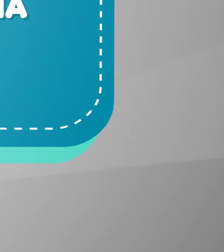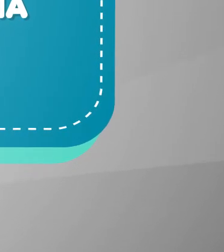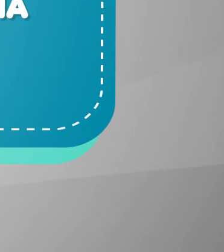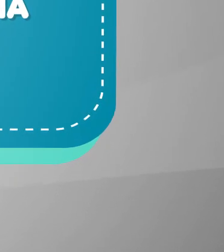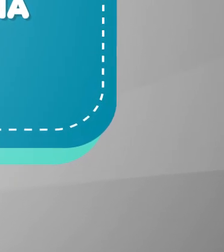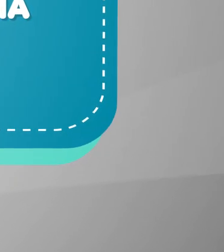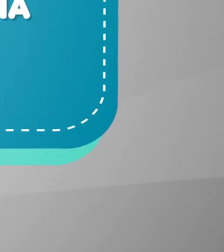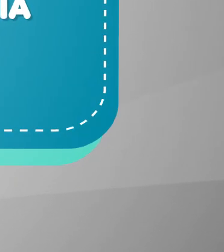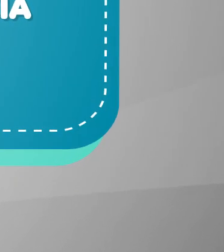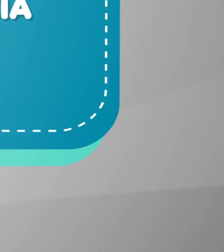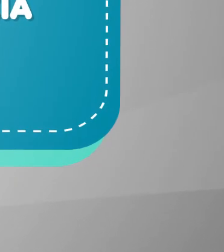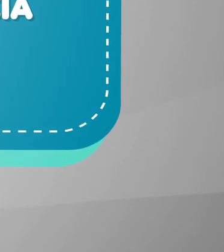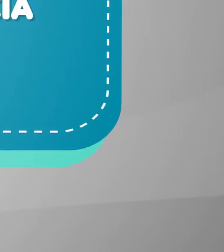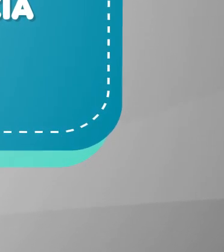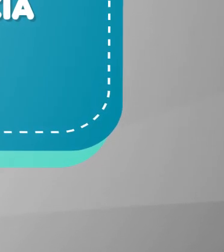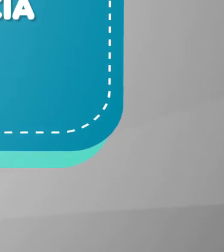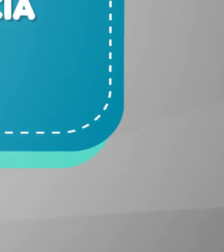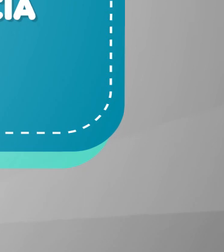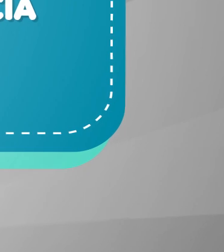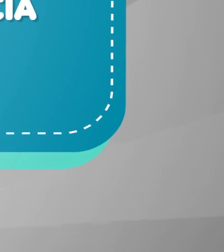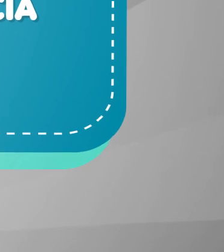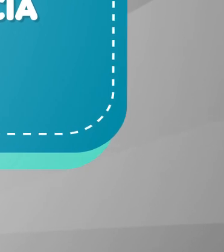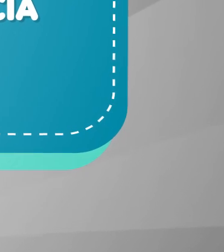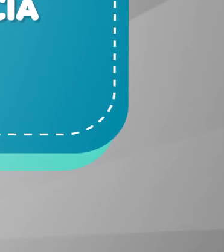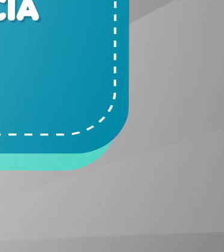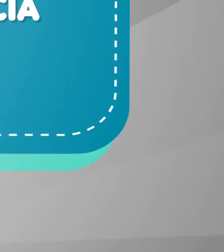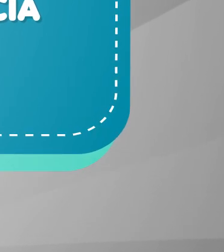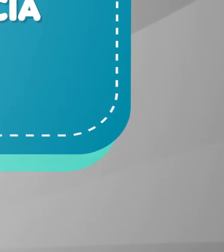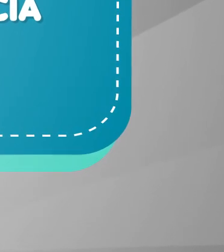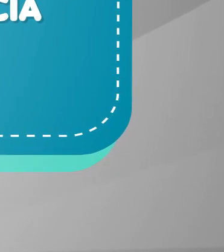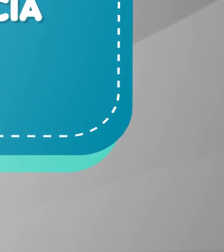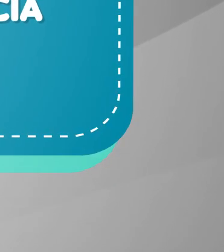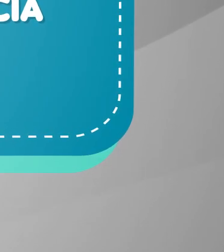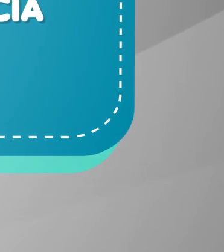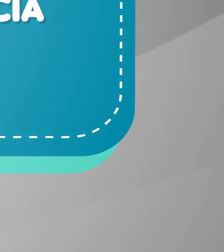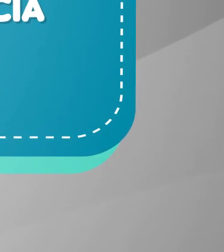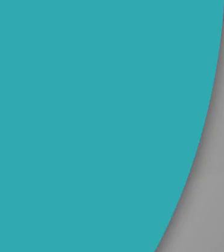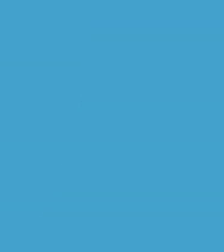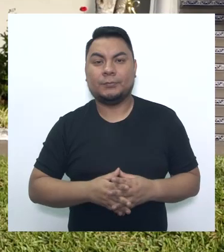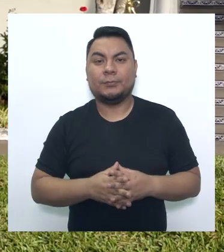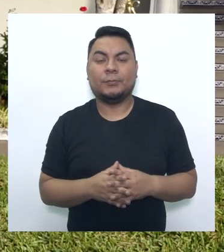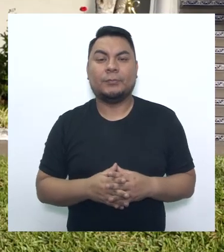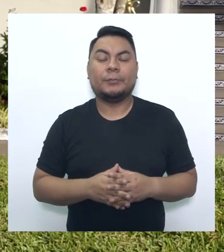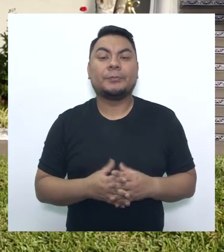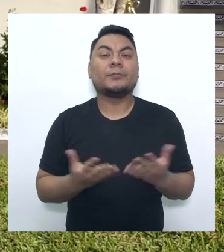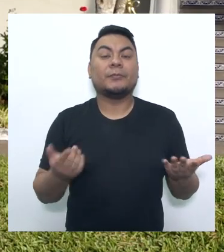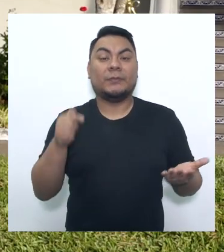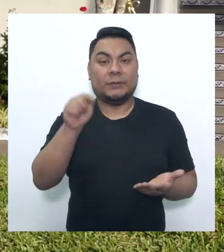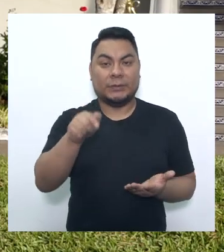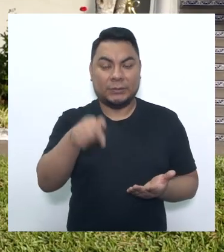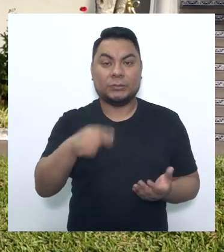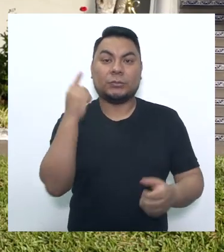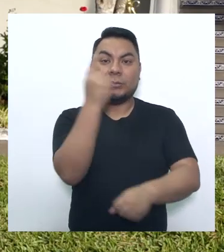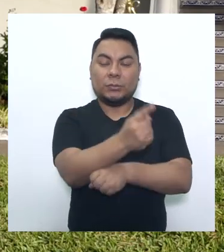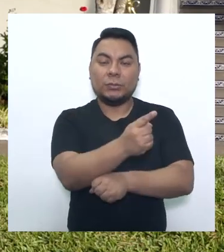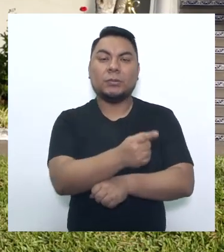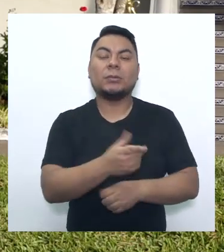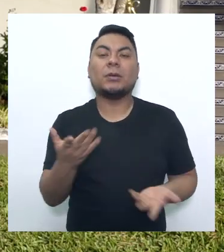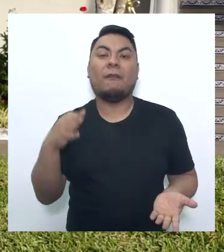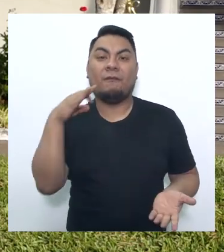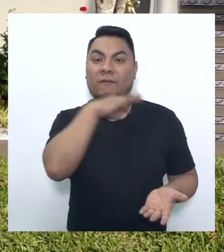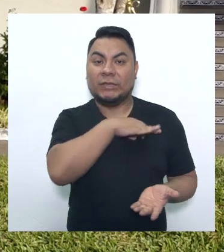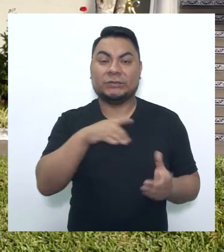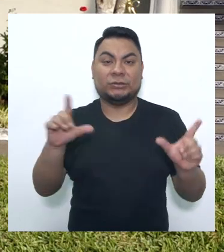decidimos denunciar el hecho por el delito de estafa. ¿Es correcta la denuncia por este delito? En este caso, la denuncia por el